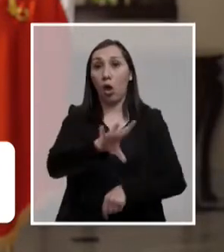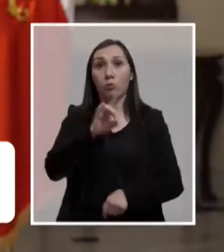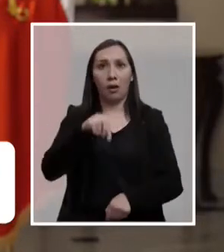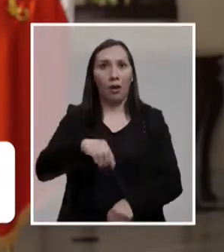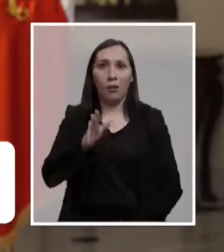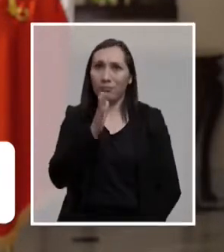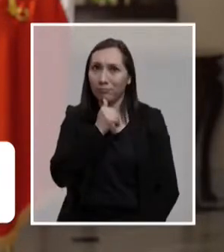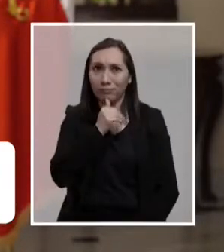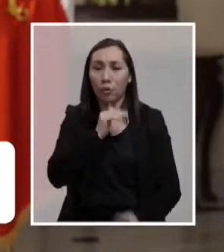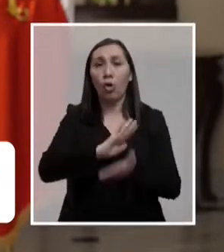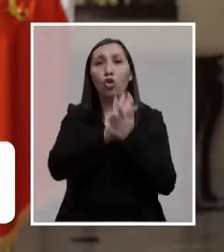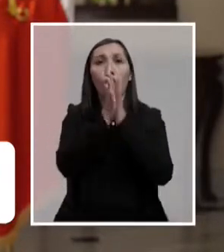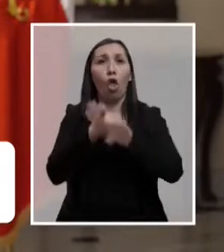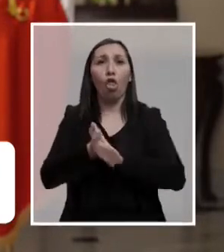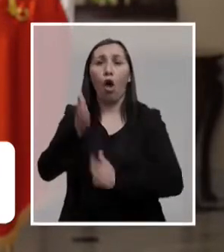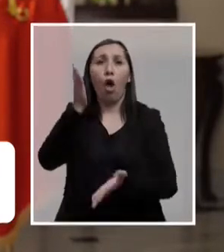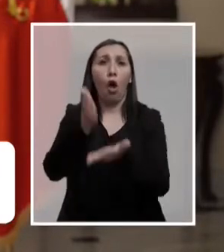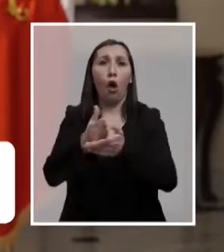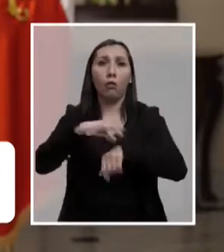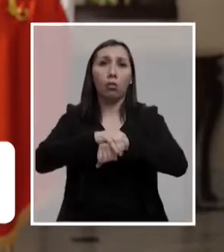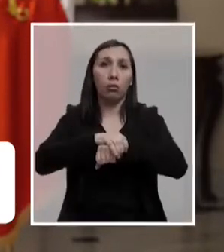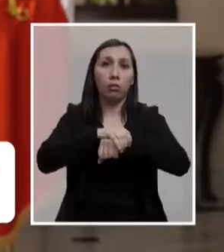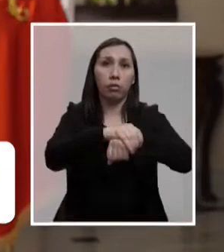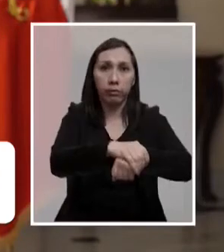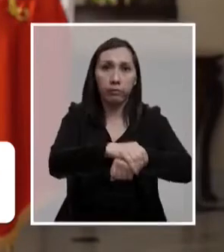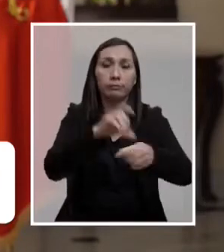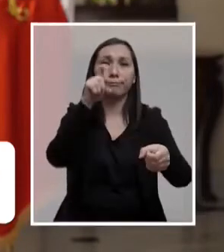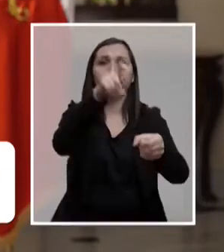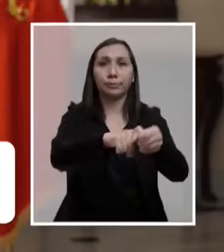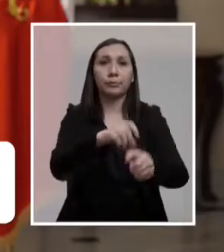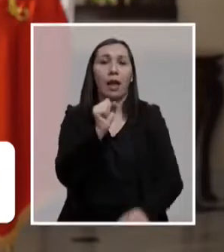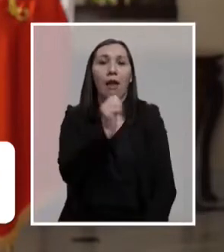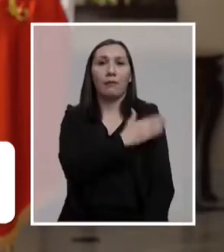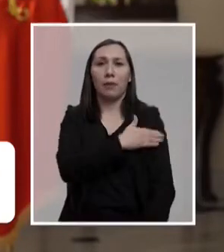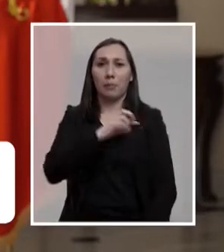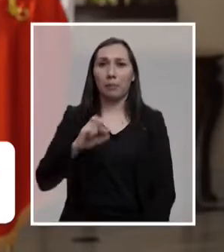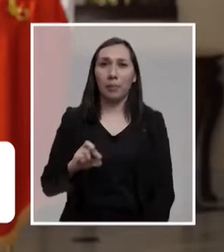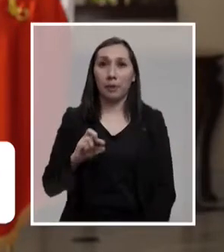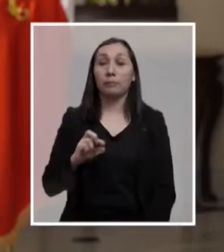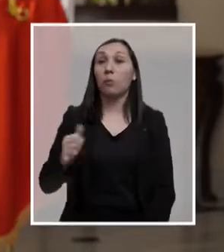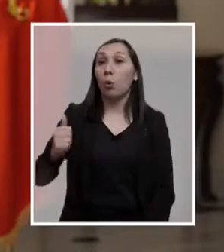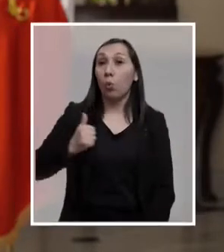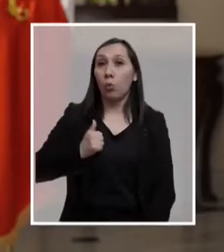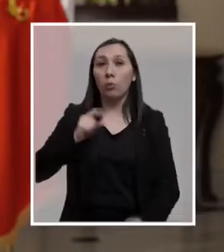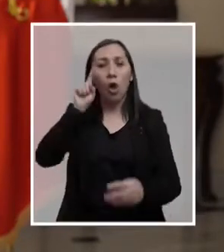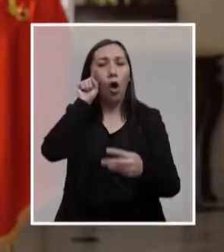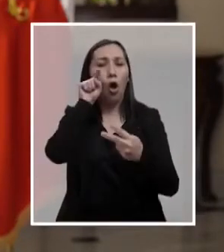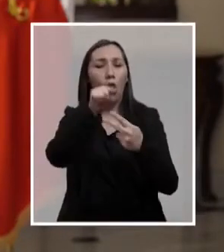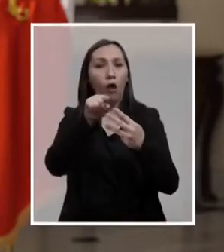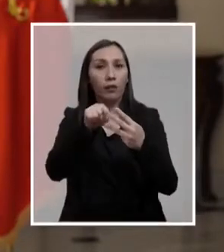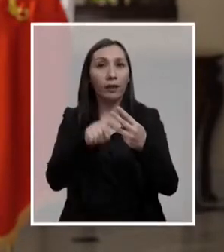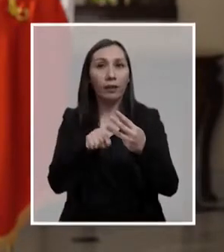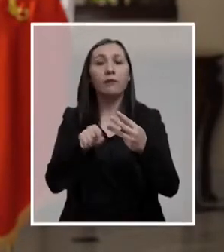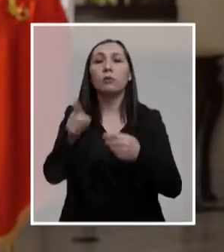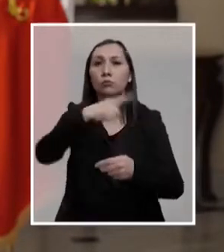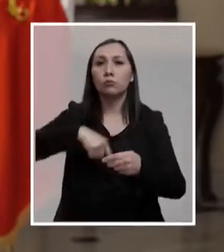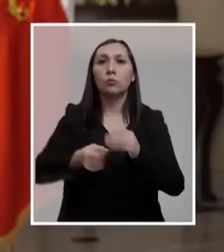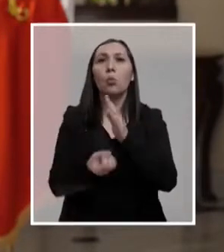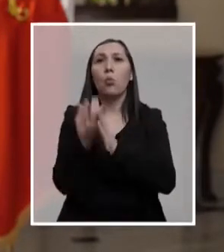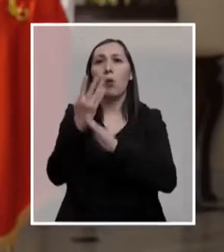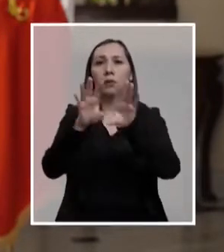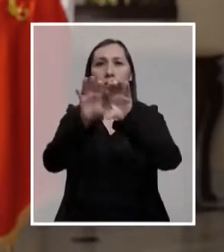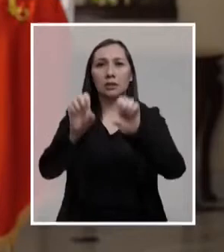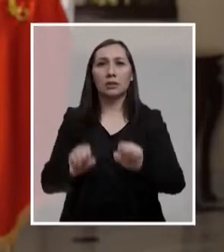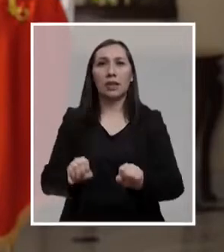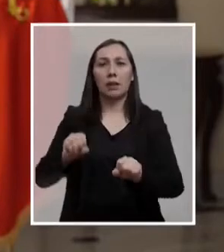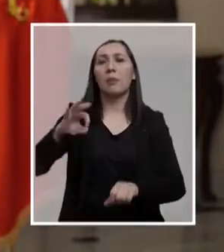existe, pues todos estamos obligados a estar en una FP. Para cumplir con estos objetivos, estamos creando un